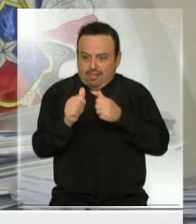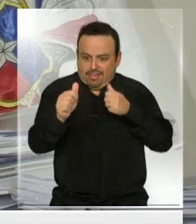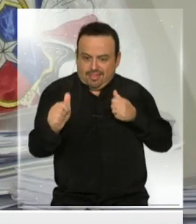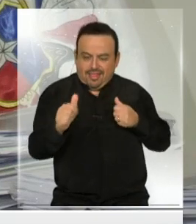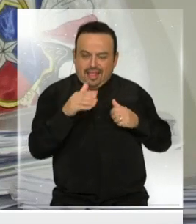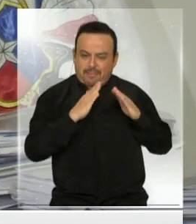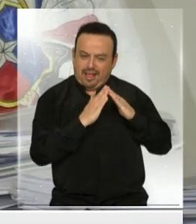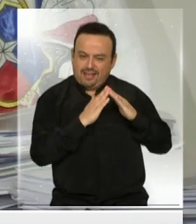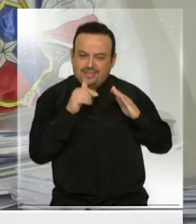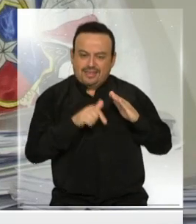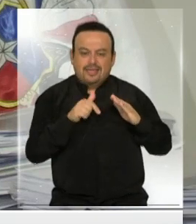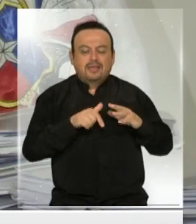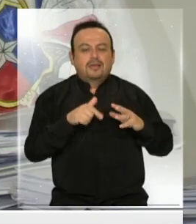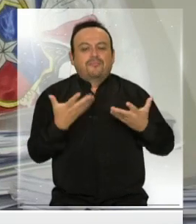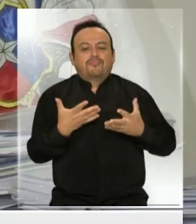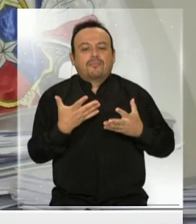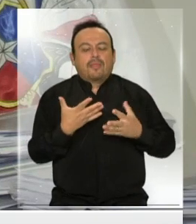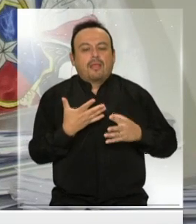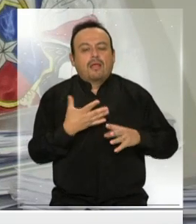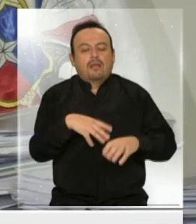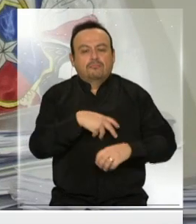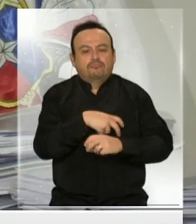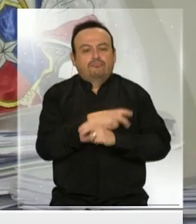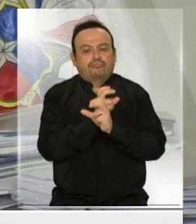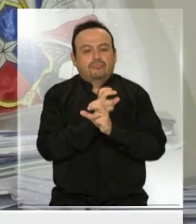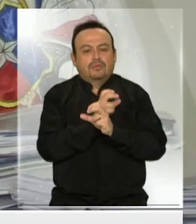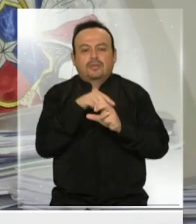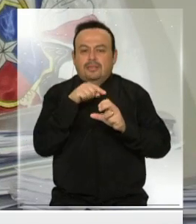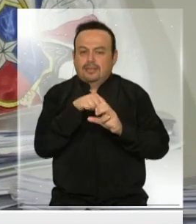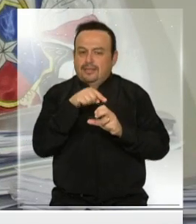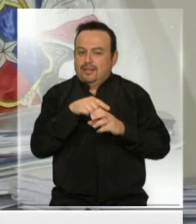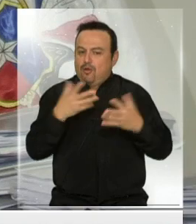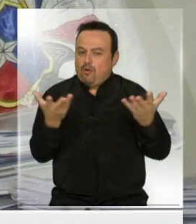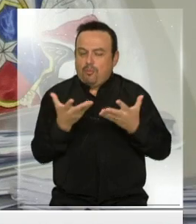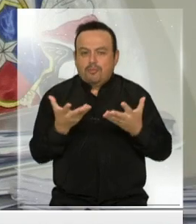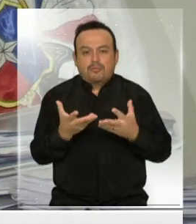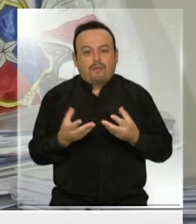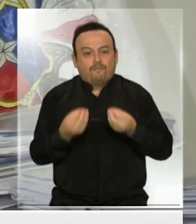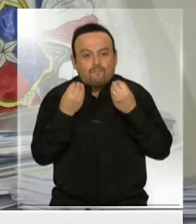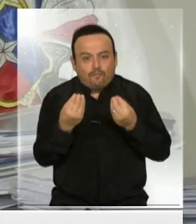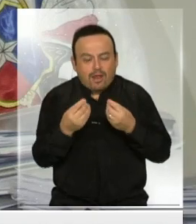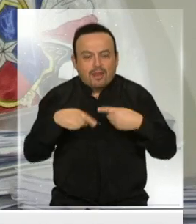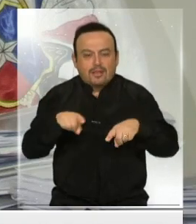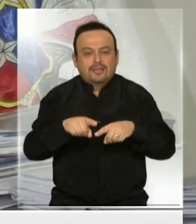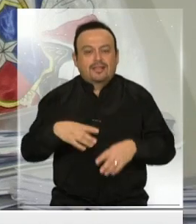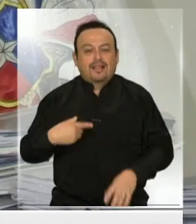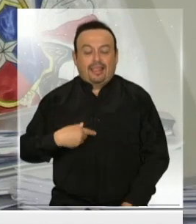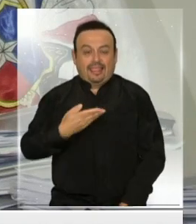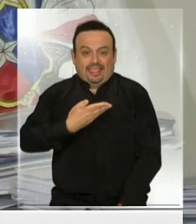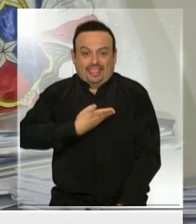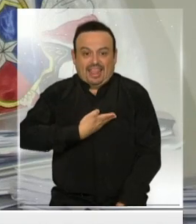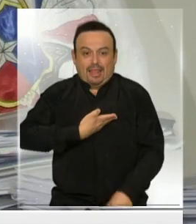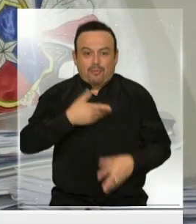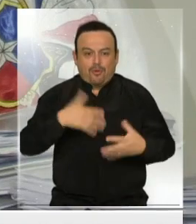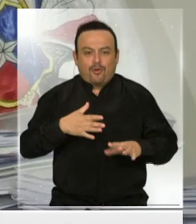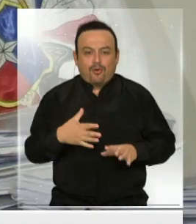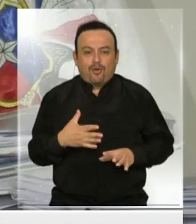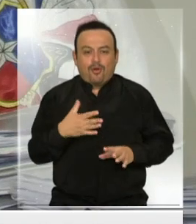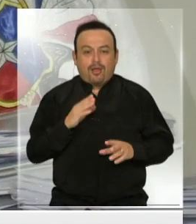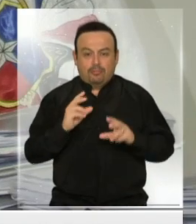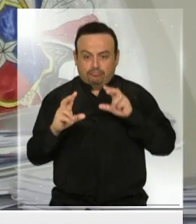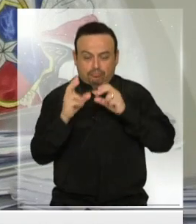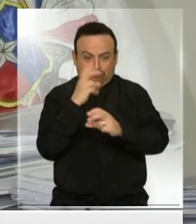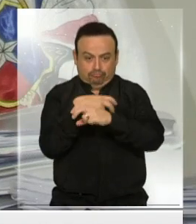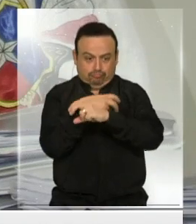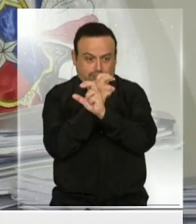en una forma más acorde con el teletrabajo. Así que tenemos en contacto virtual